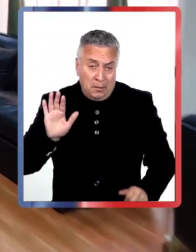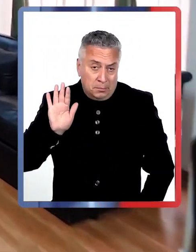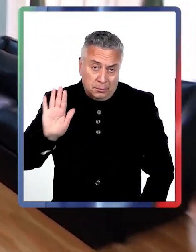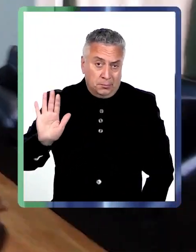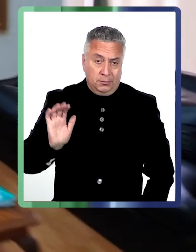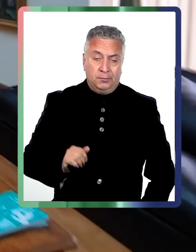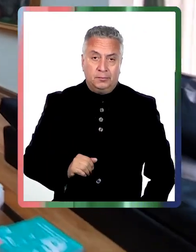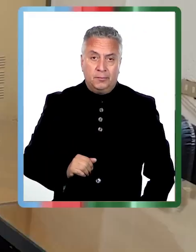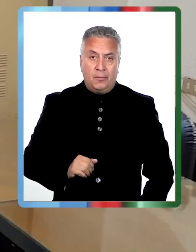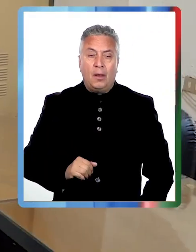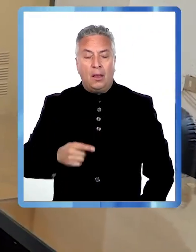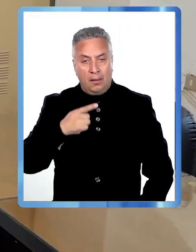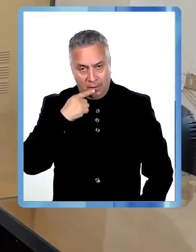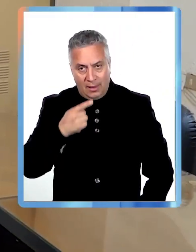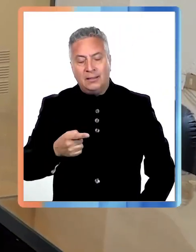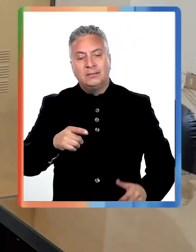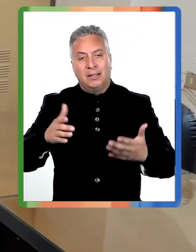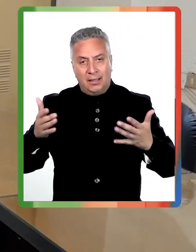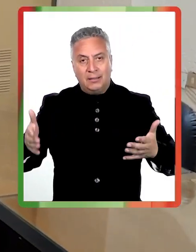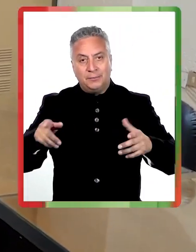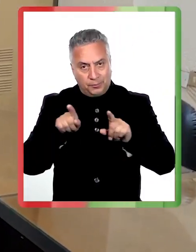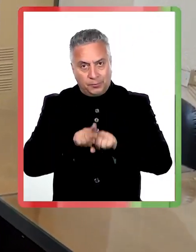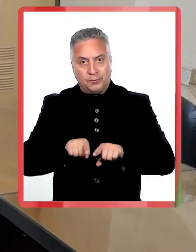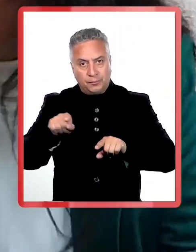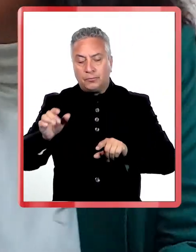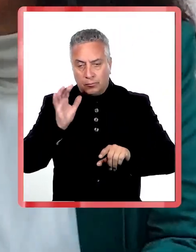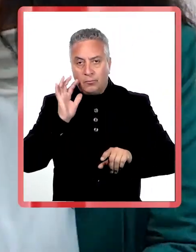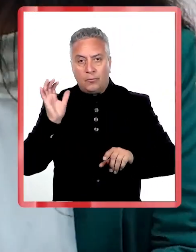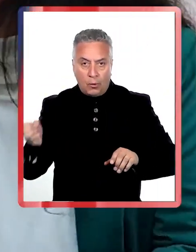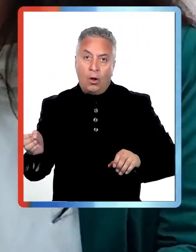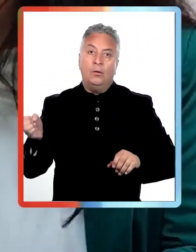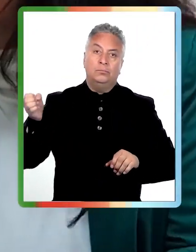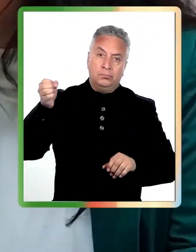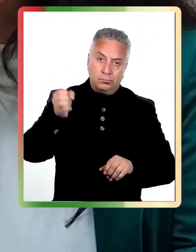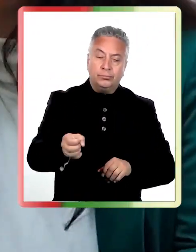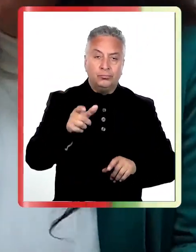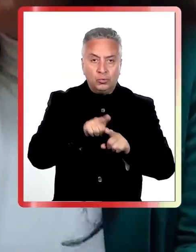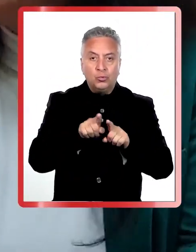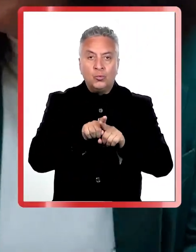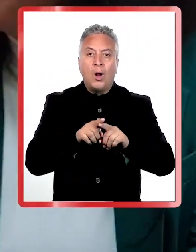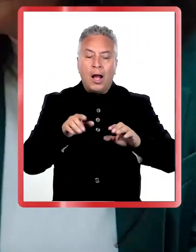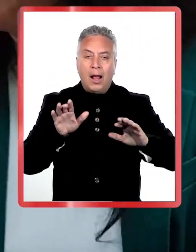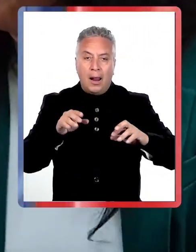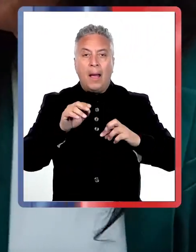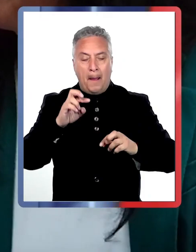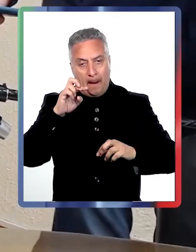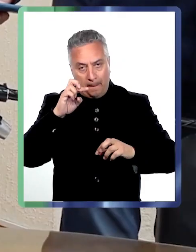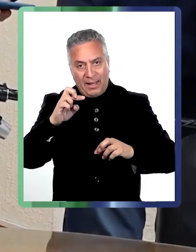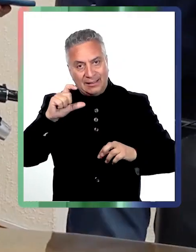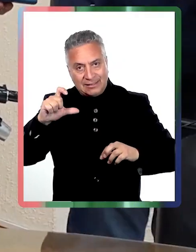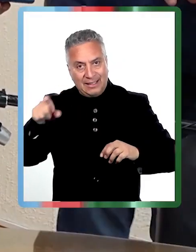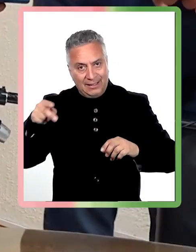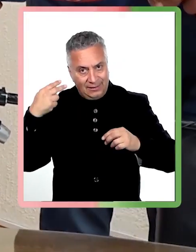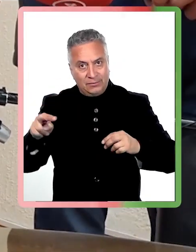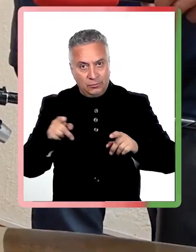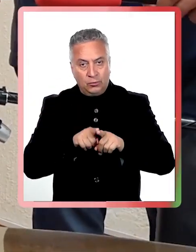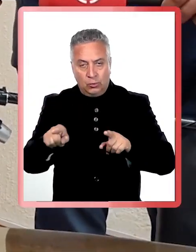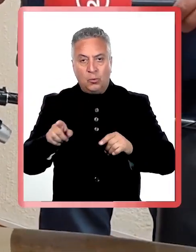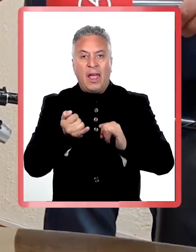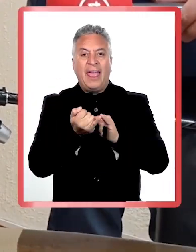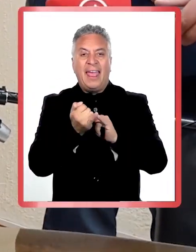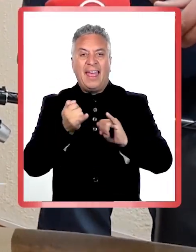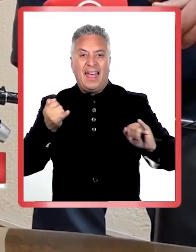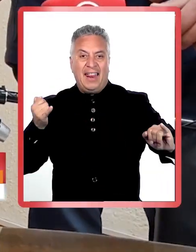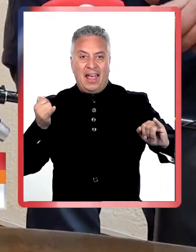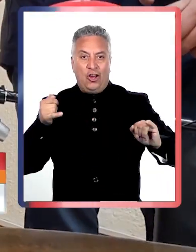consumada, llegó al cargo Alí Valderrama, militante del Partido Comunista, ingeniera agrónoma. La gran tarea que tengo es evidente